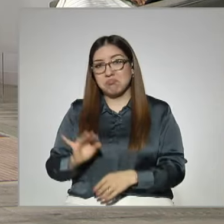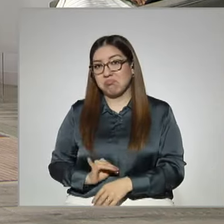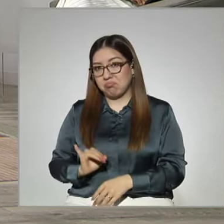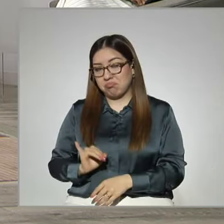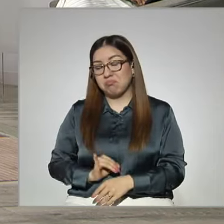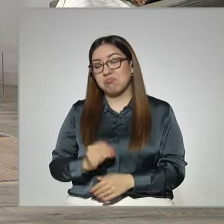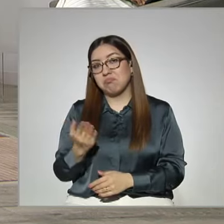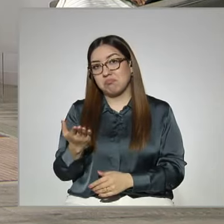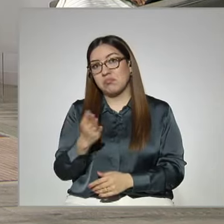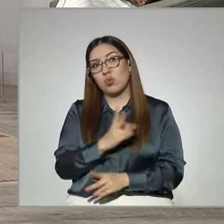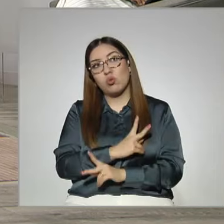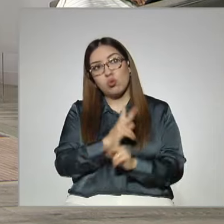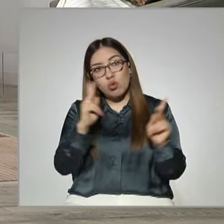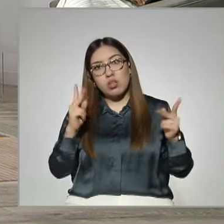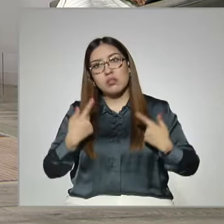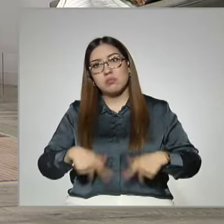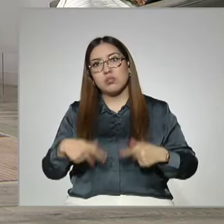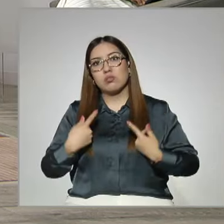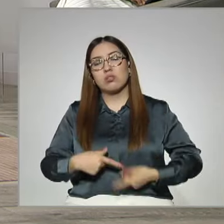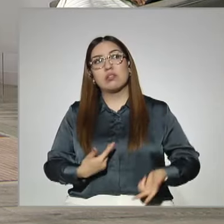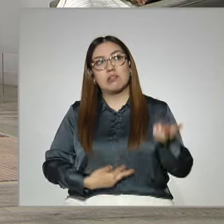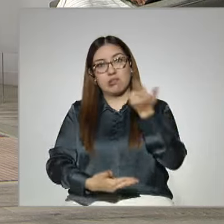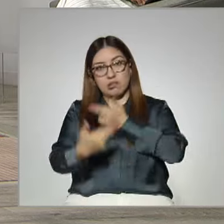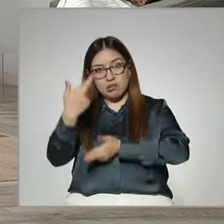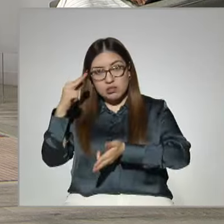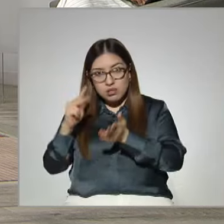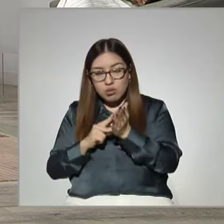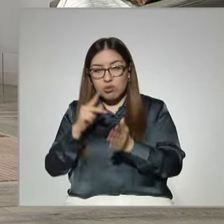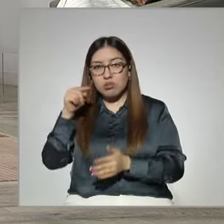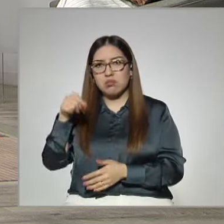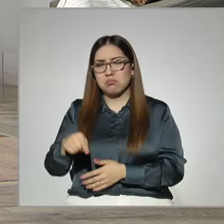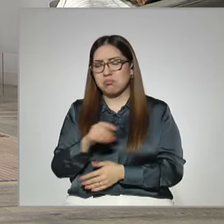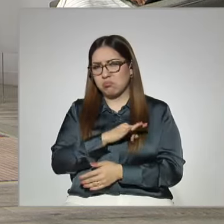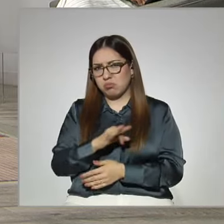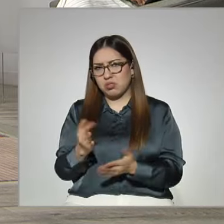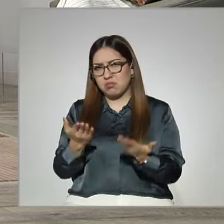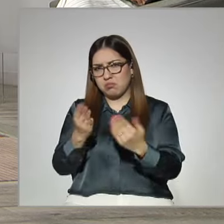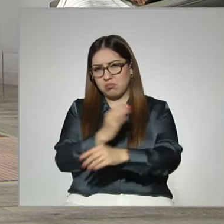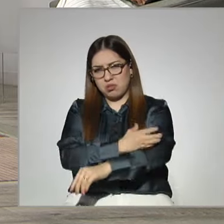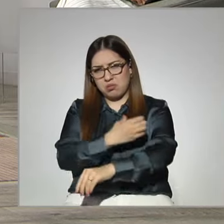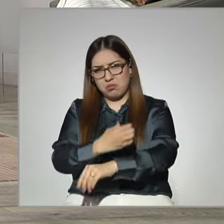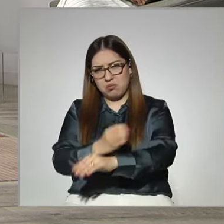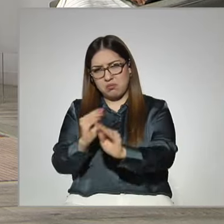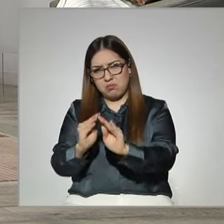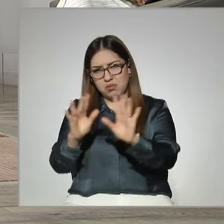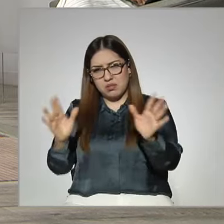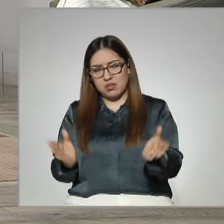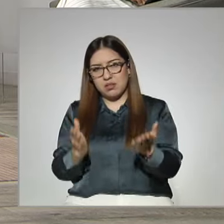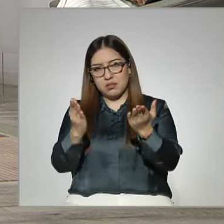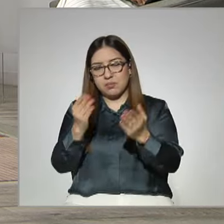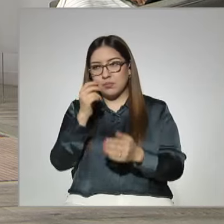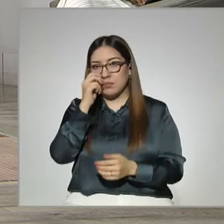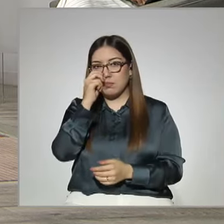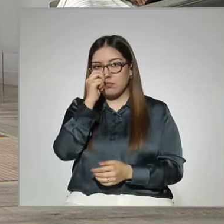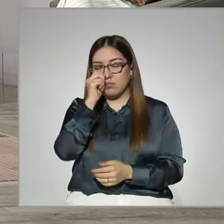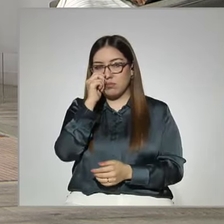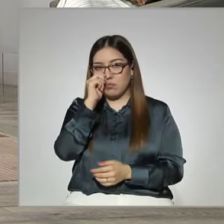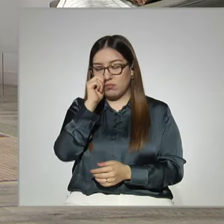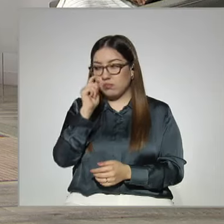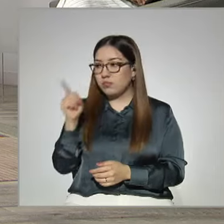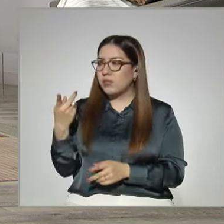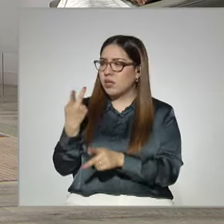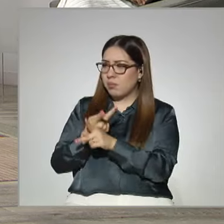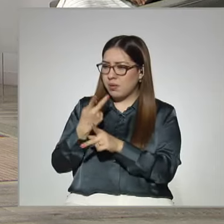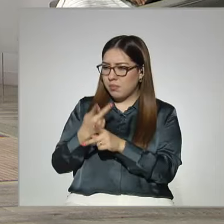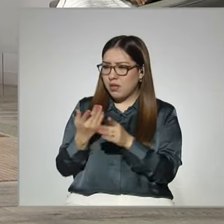todas las personas que quieran regresar a la formación que les podamos acompañar con los recursos que tenemos. Lo puedan hacer. Además, prepa abierta nos decía,